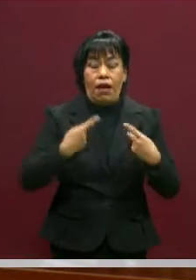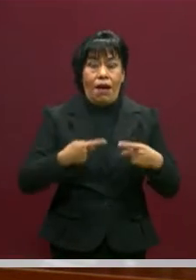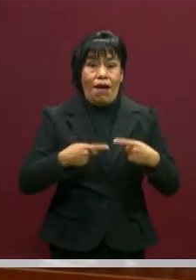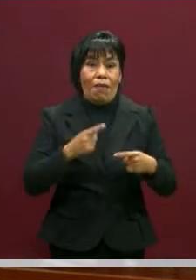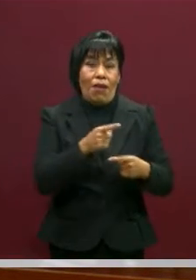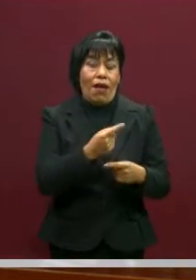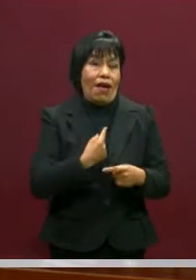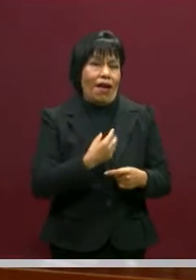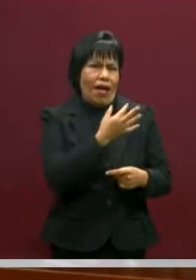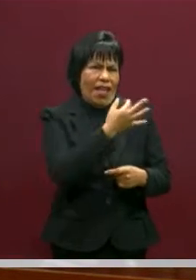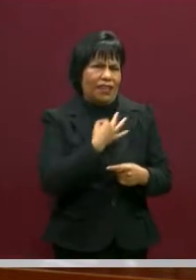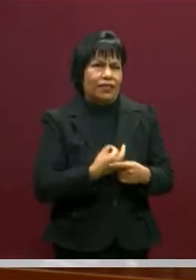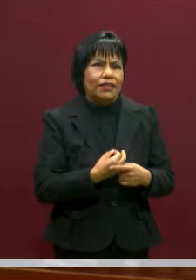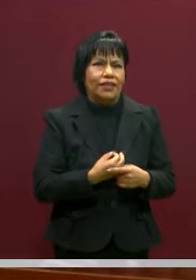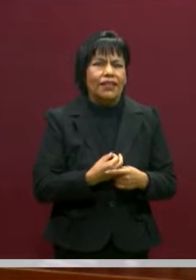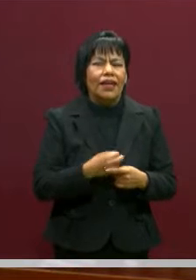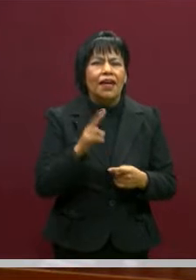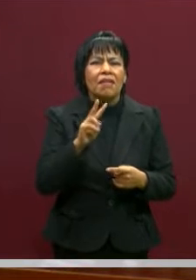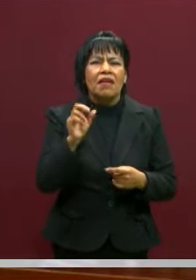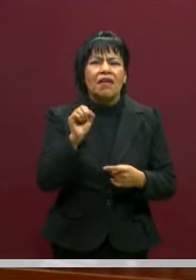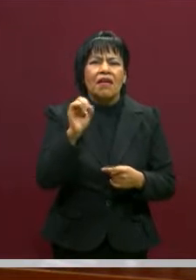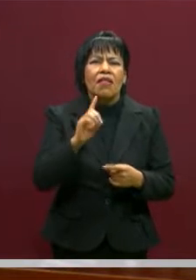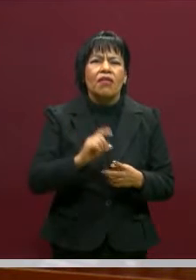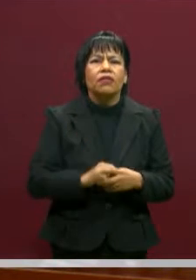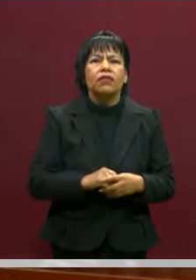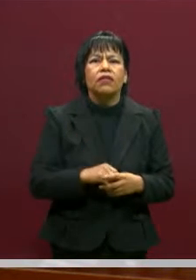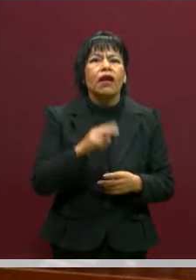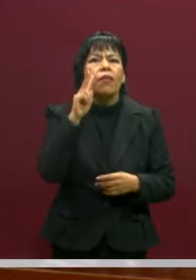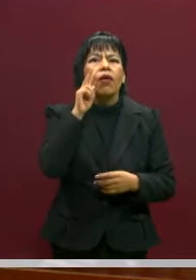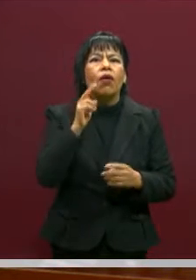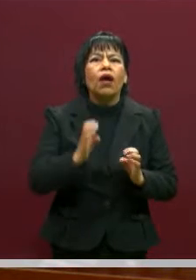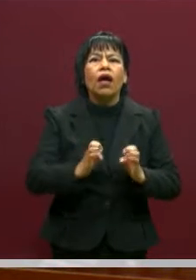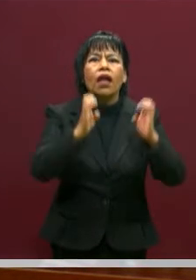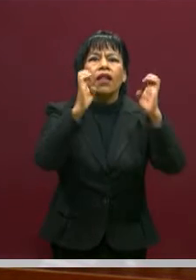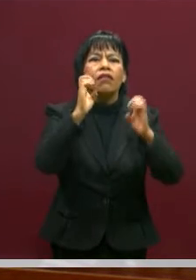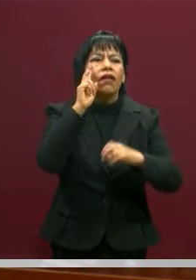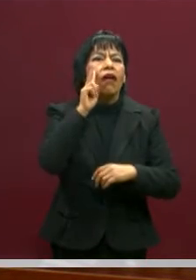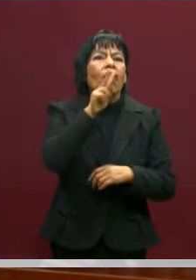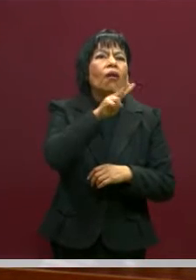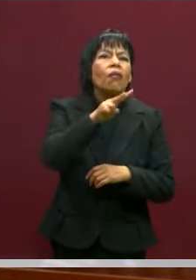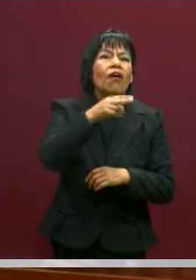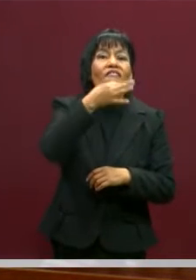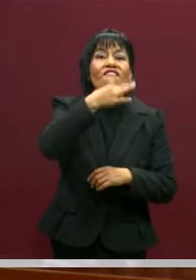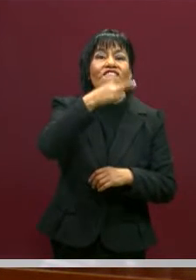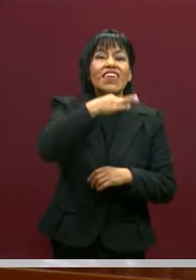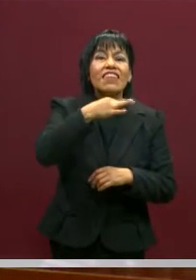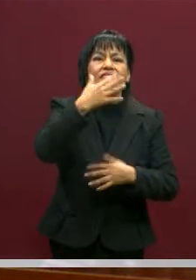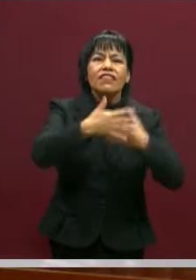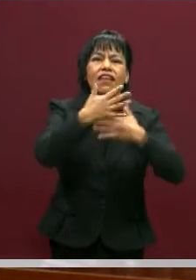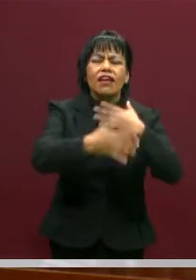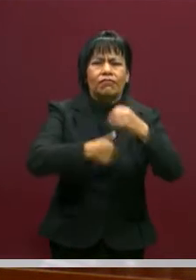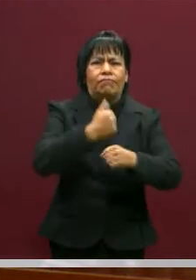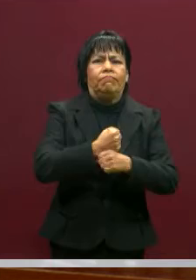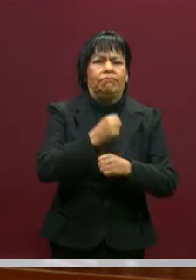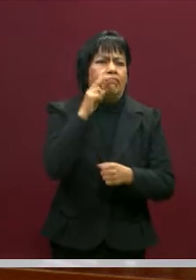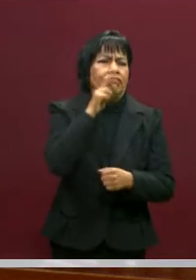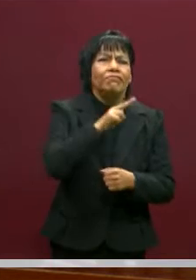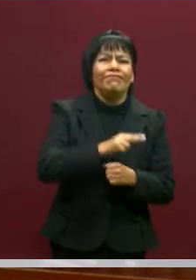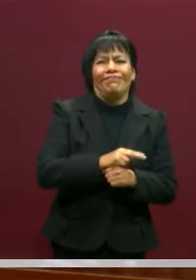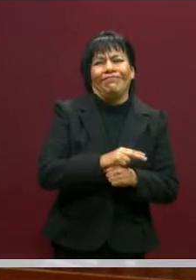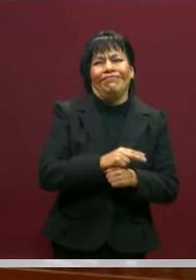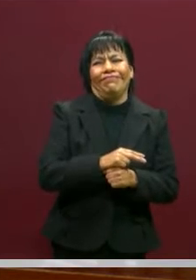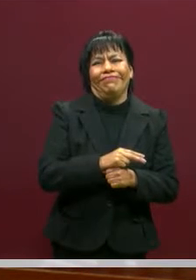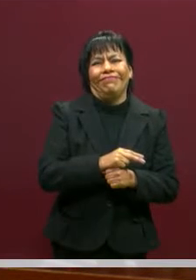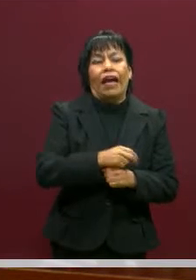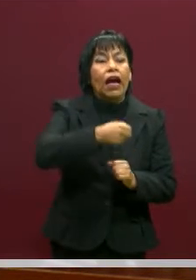comentaba que el fin de semana vio desde su edificio donde vivía a una quinceañera, celebrando su fiesta y saludando a